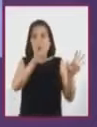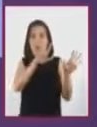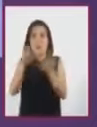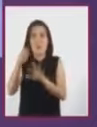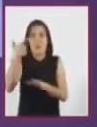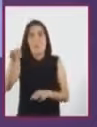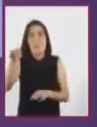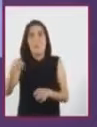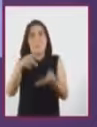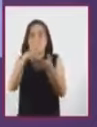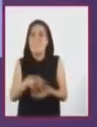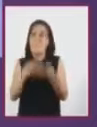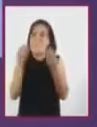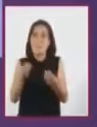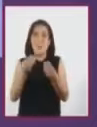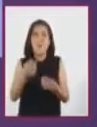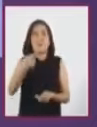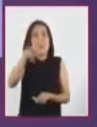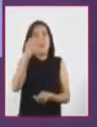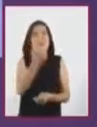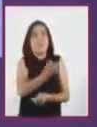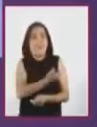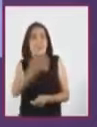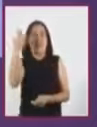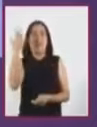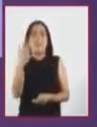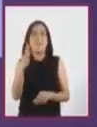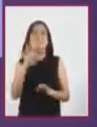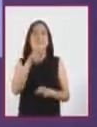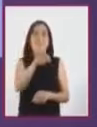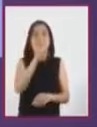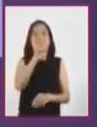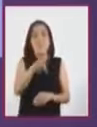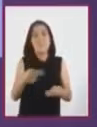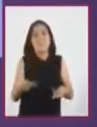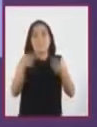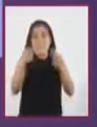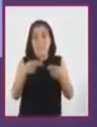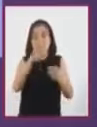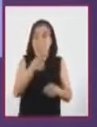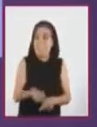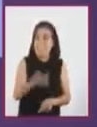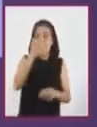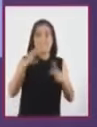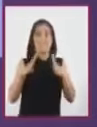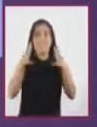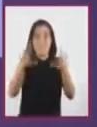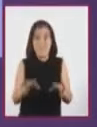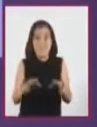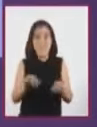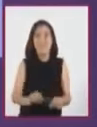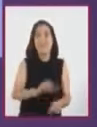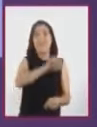gramos y con altos costos debido a su producción. Como principal innovación, podemos denotar el